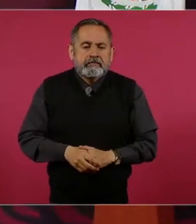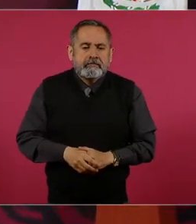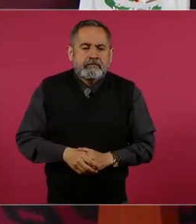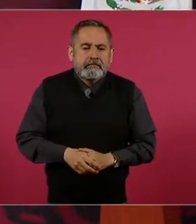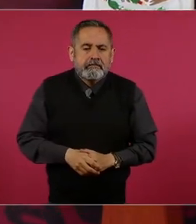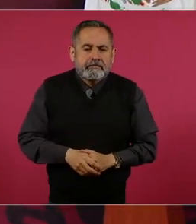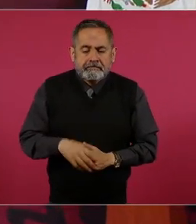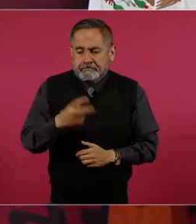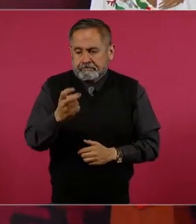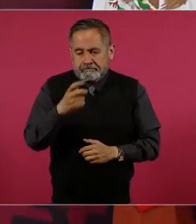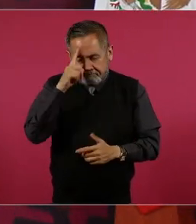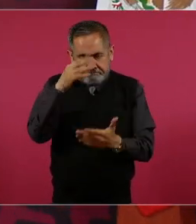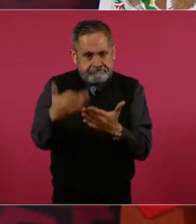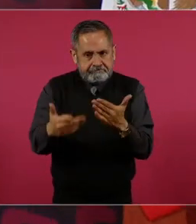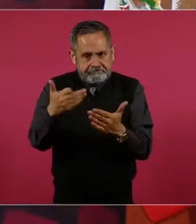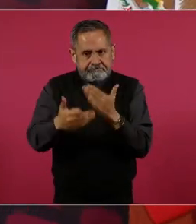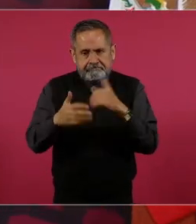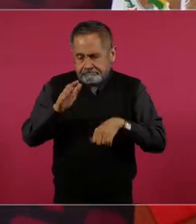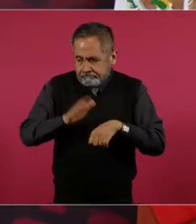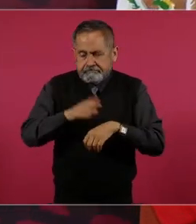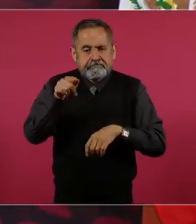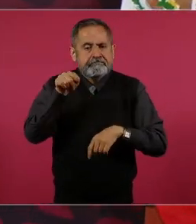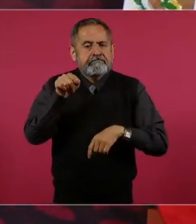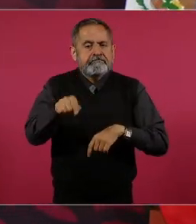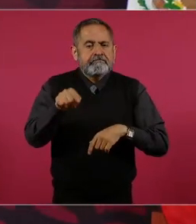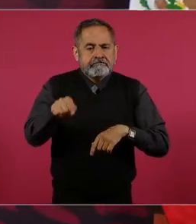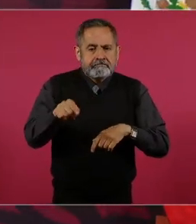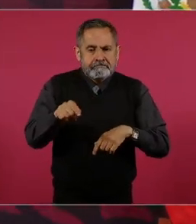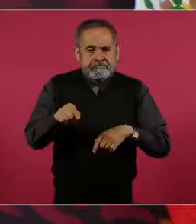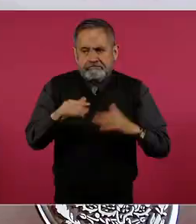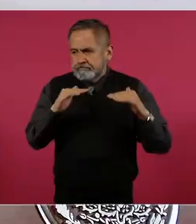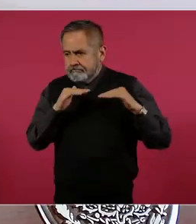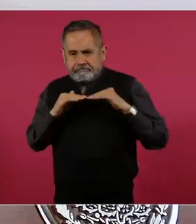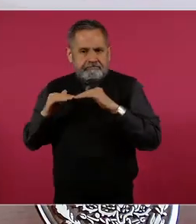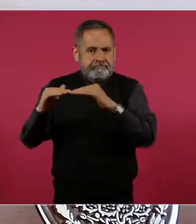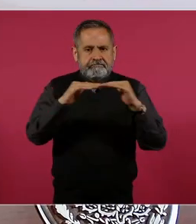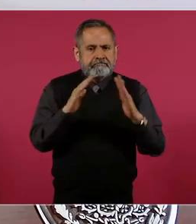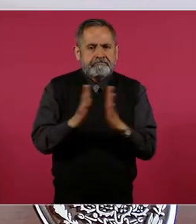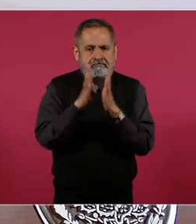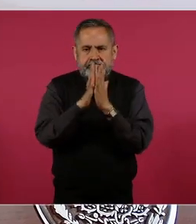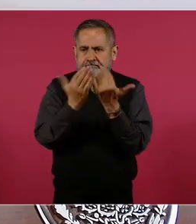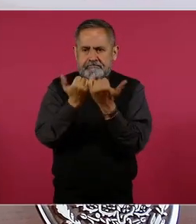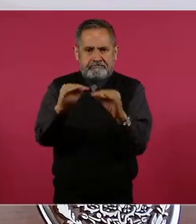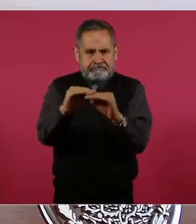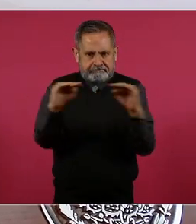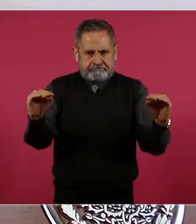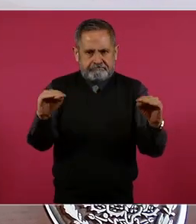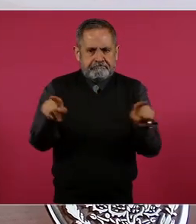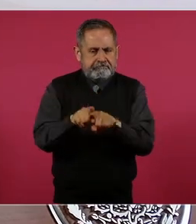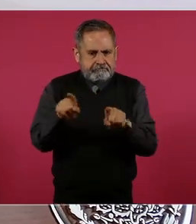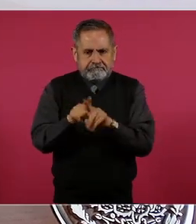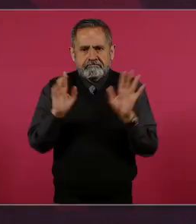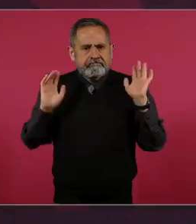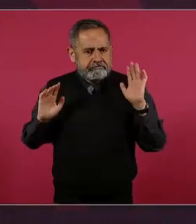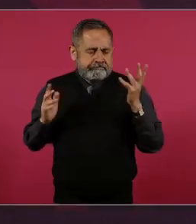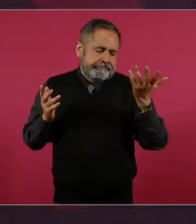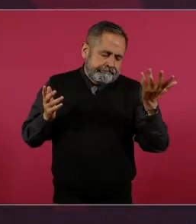Entonces, hace falta democratizar los medios.